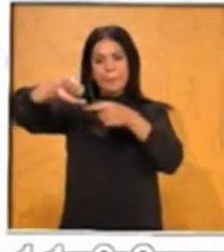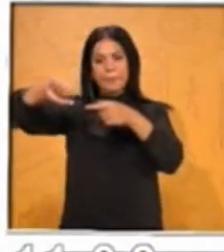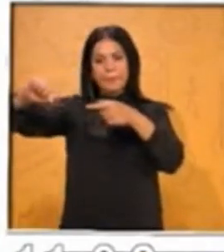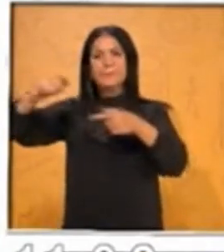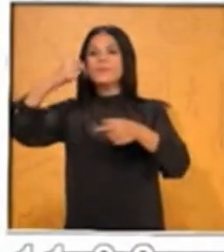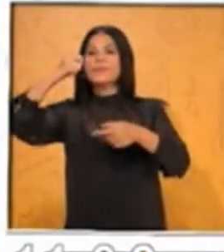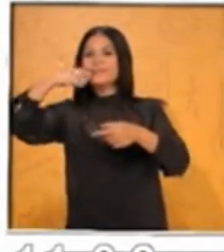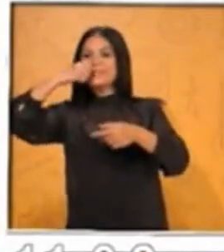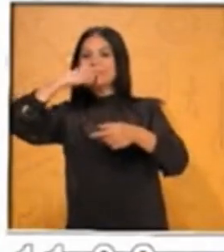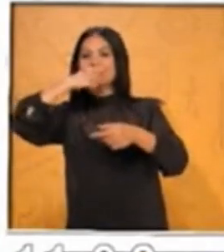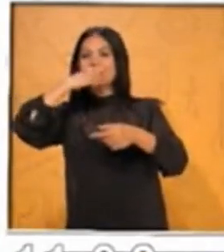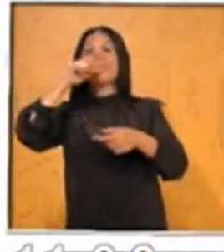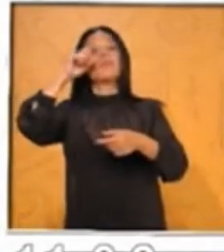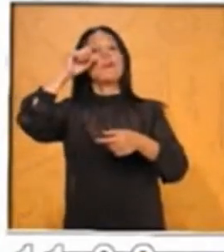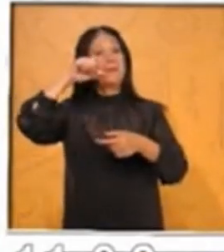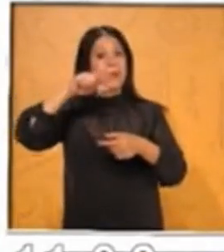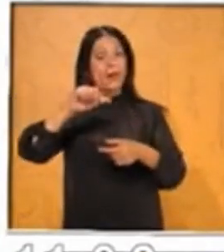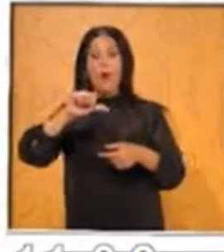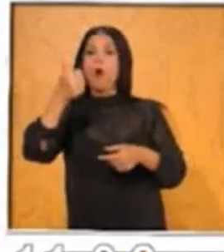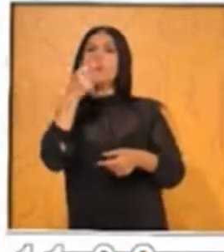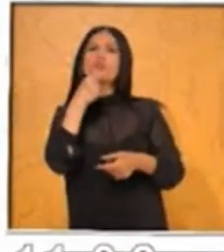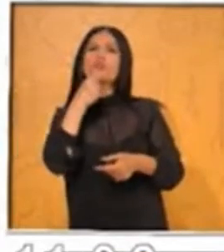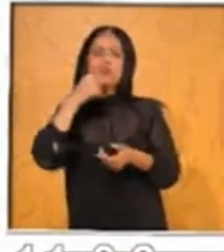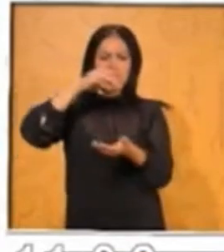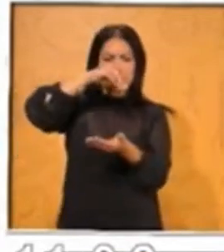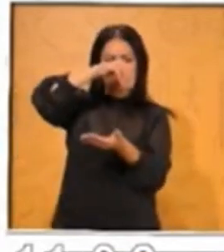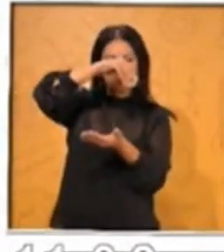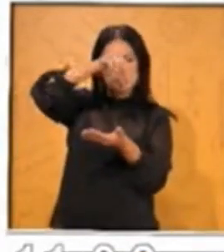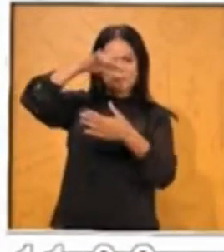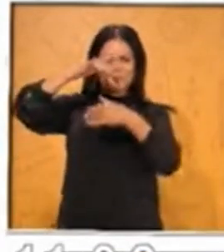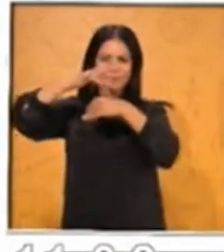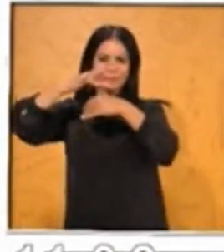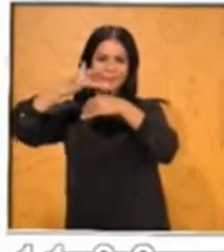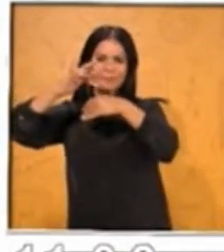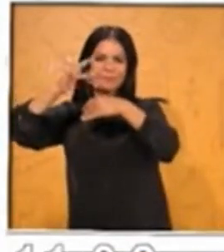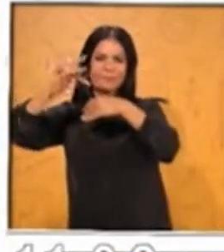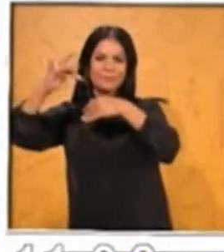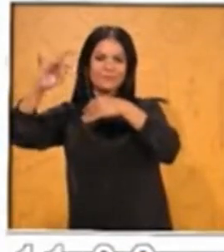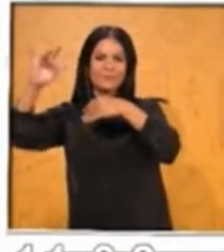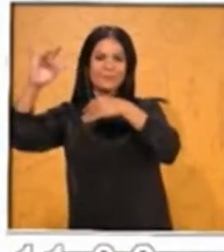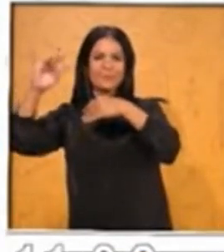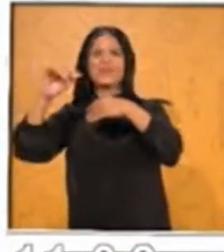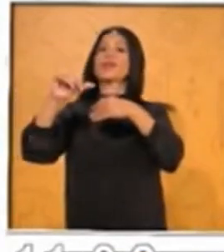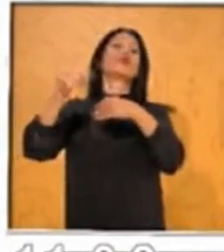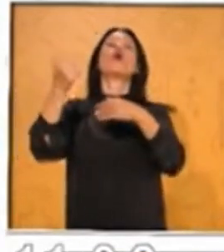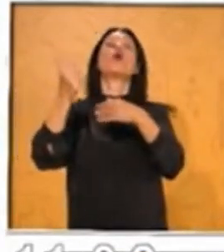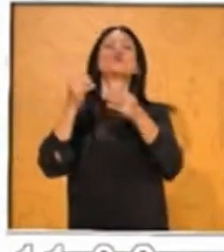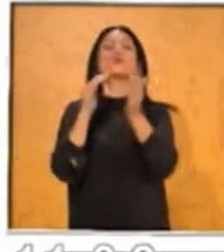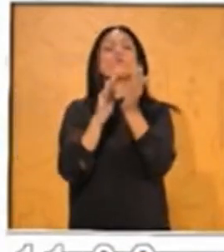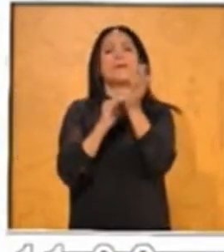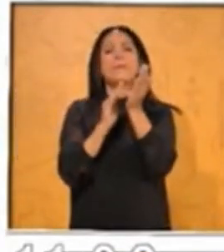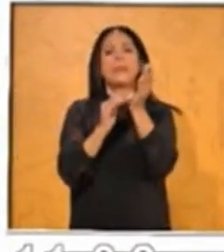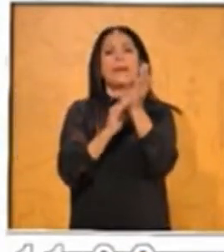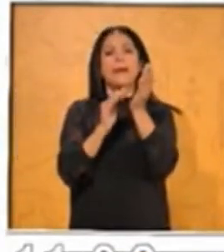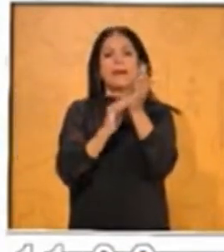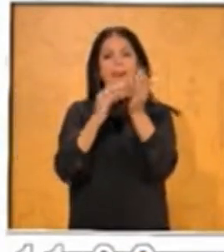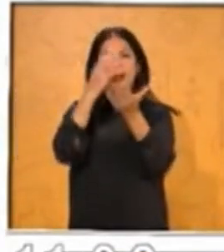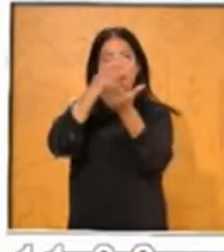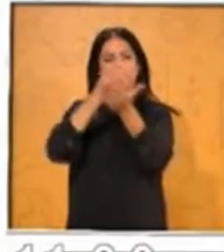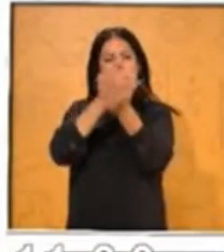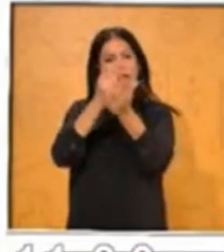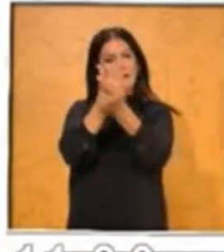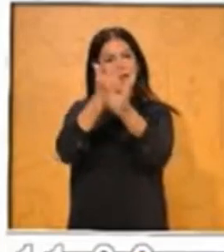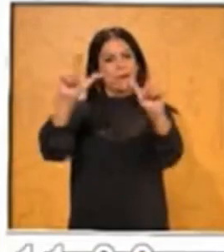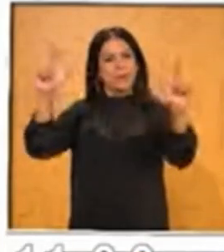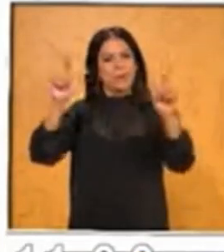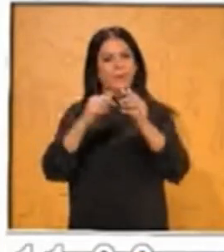escarcha. Uno lo hicieron con la hoja de la libreta. Y un amigo que está por ahí abajo a la izquierda hizo un